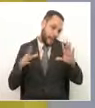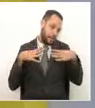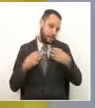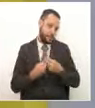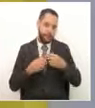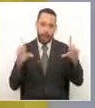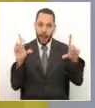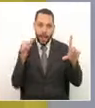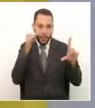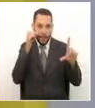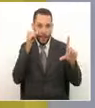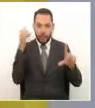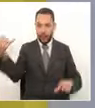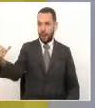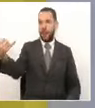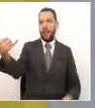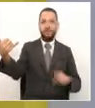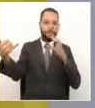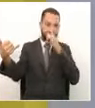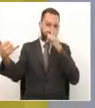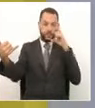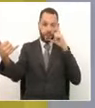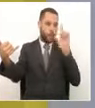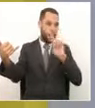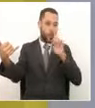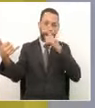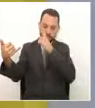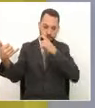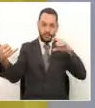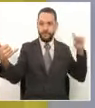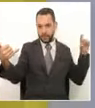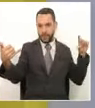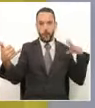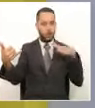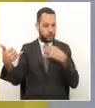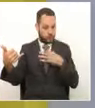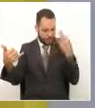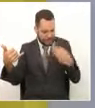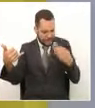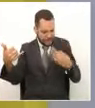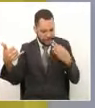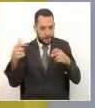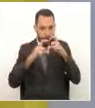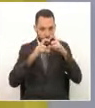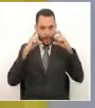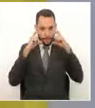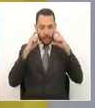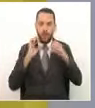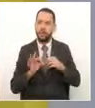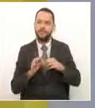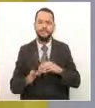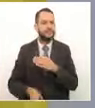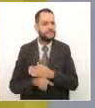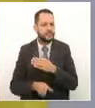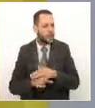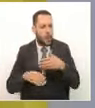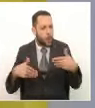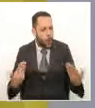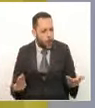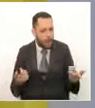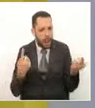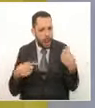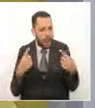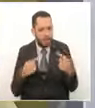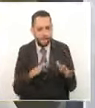estamos digamos que sin esta protección pero nos estamos obviamente cuidando. ¿Cómo le fue con esa presentación el día de hoy?